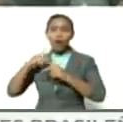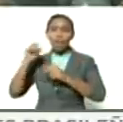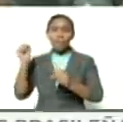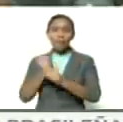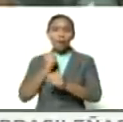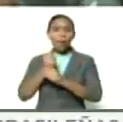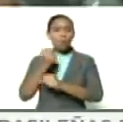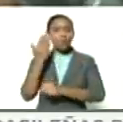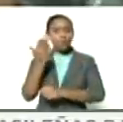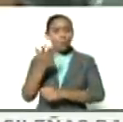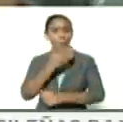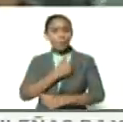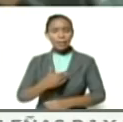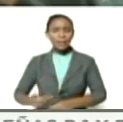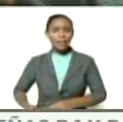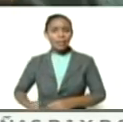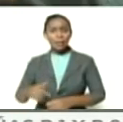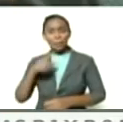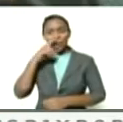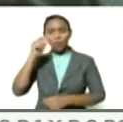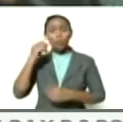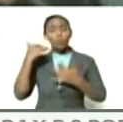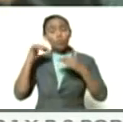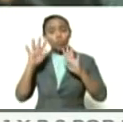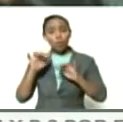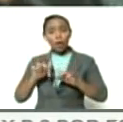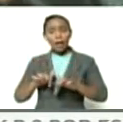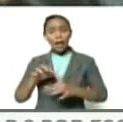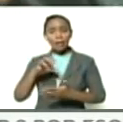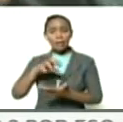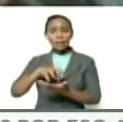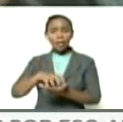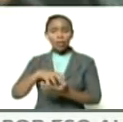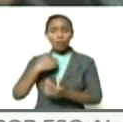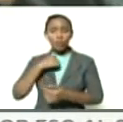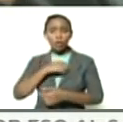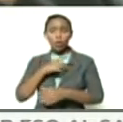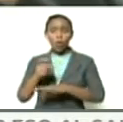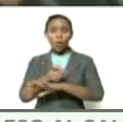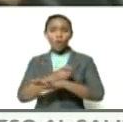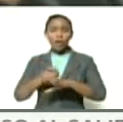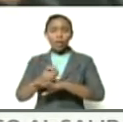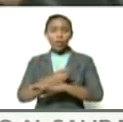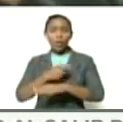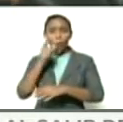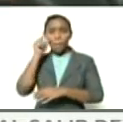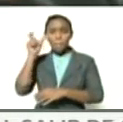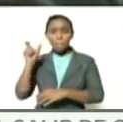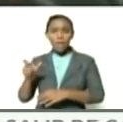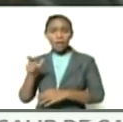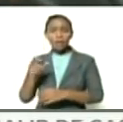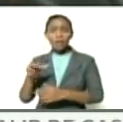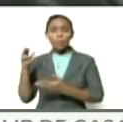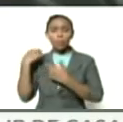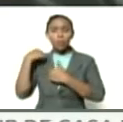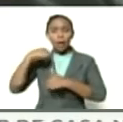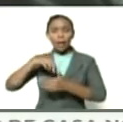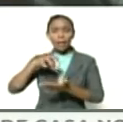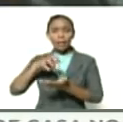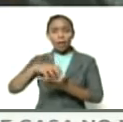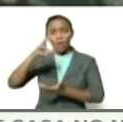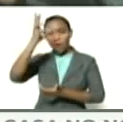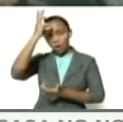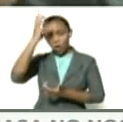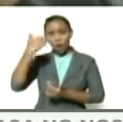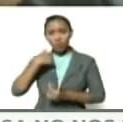trabajo de usted presidente Nicolás Maduro y por supuesto acá en el estado de nuestro gobernador Víctor Clar así que aquí